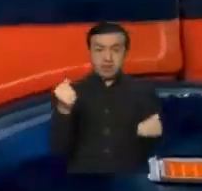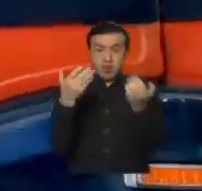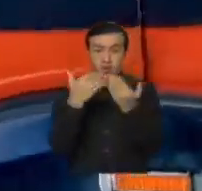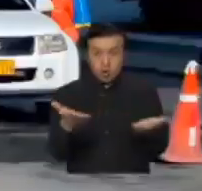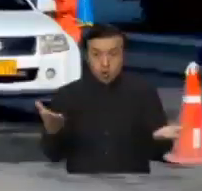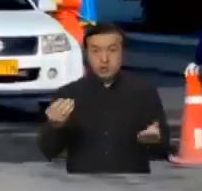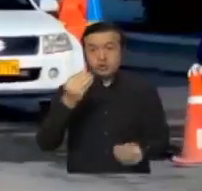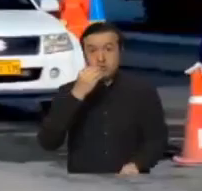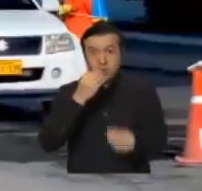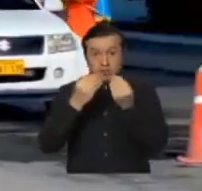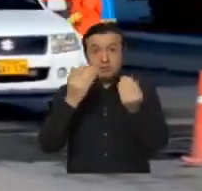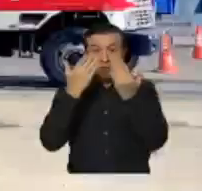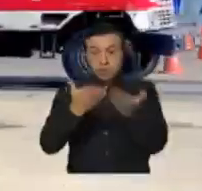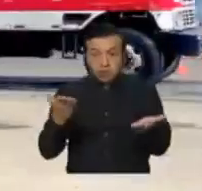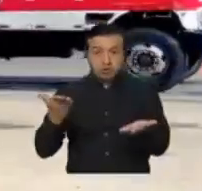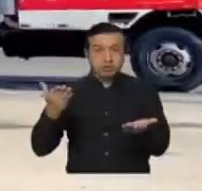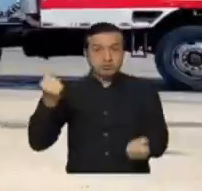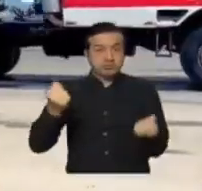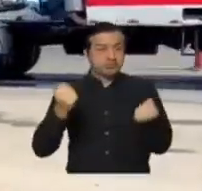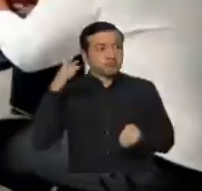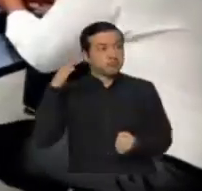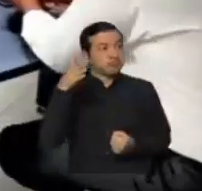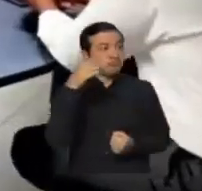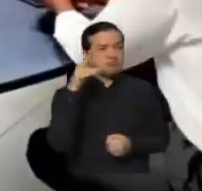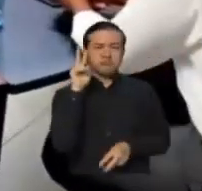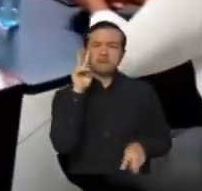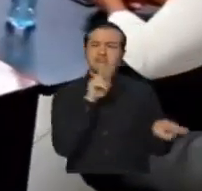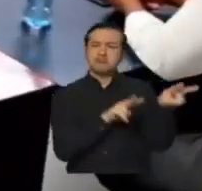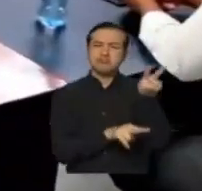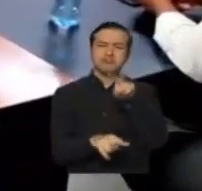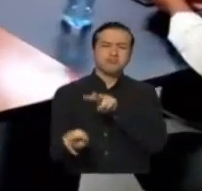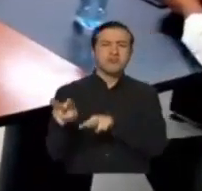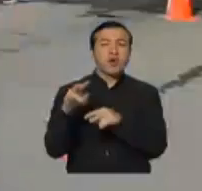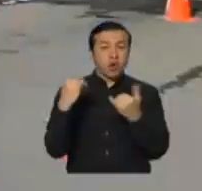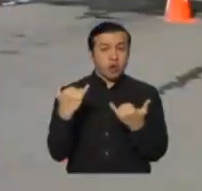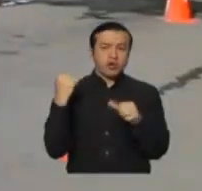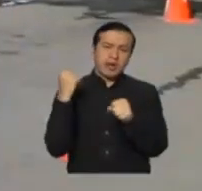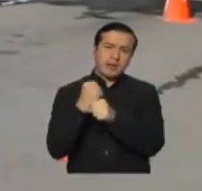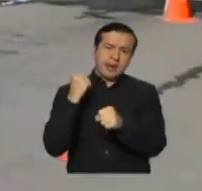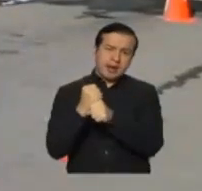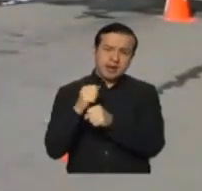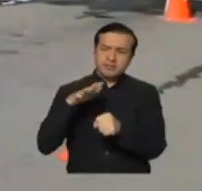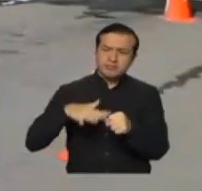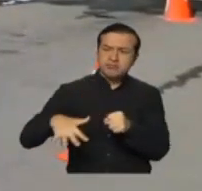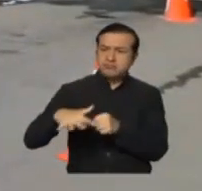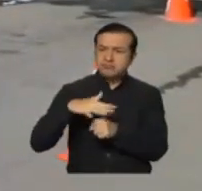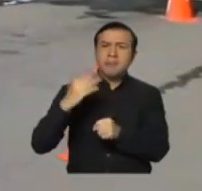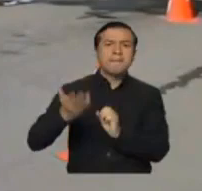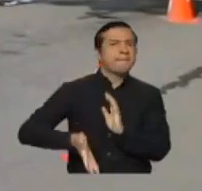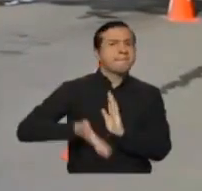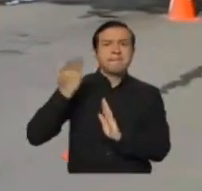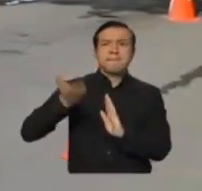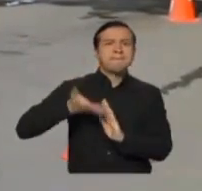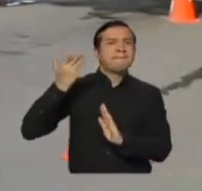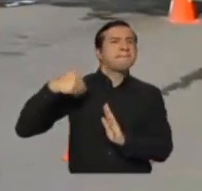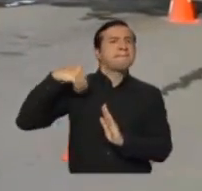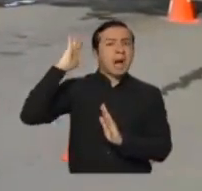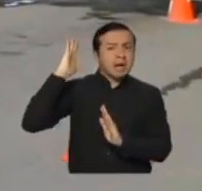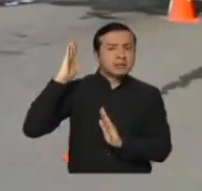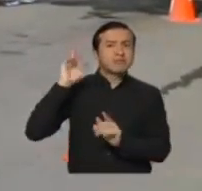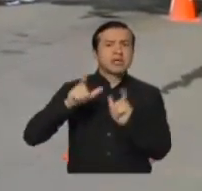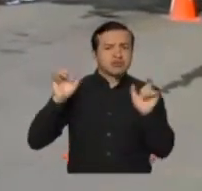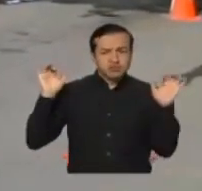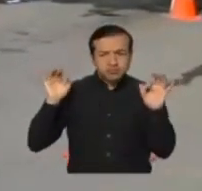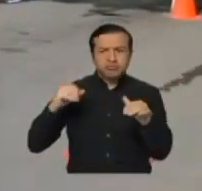primera necesidad. Hemos venido trabajando con el concesionario el día de hoy para poder incrementar más cuadrillas de trabajo,